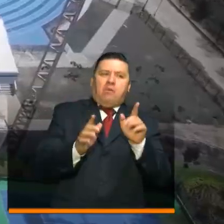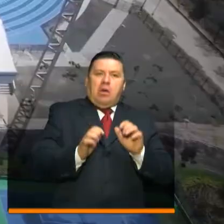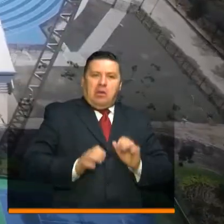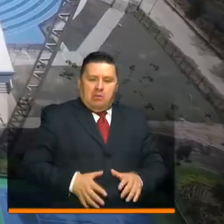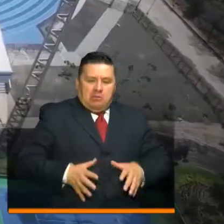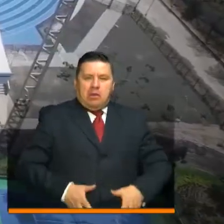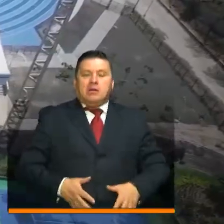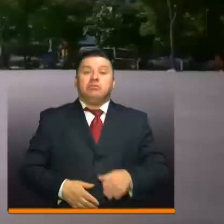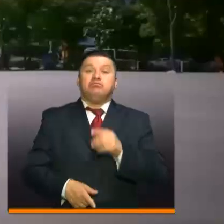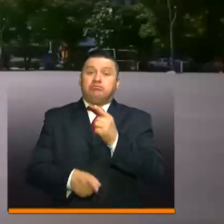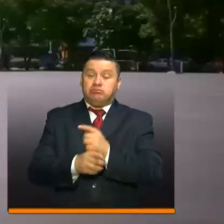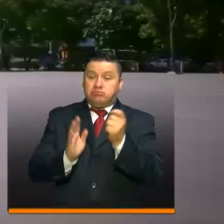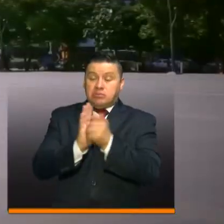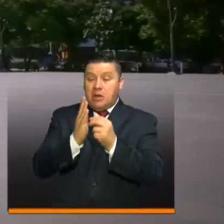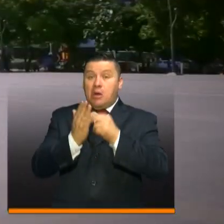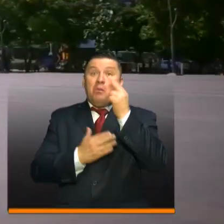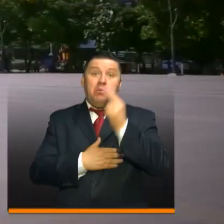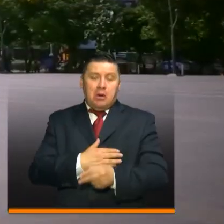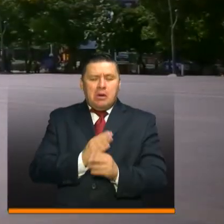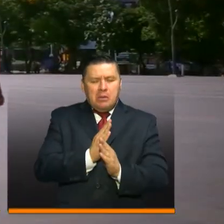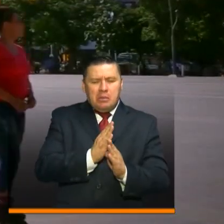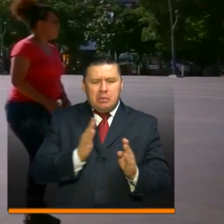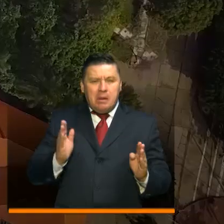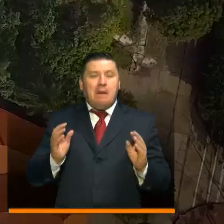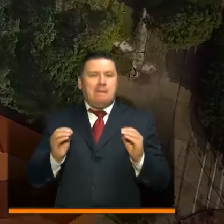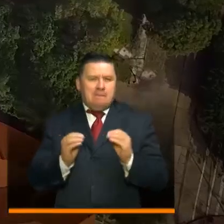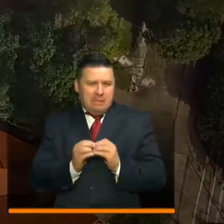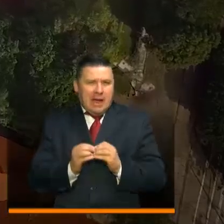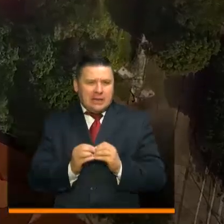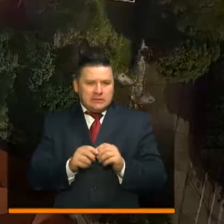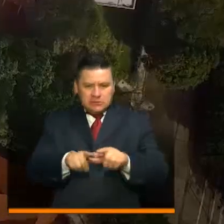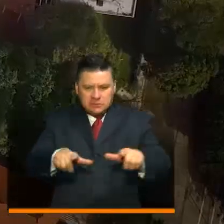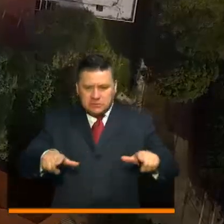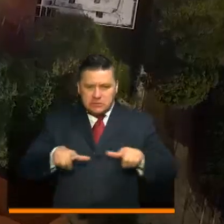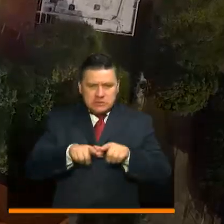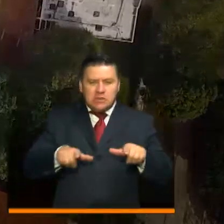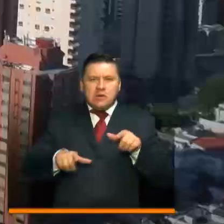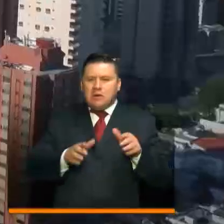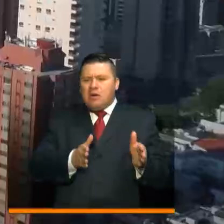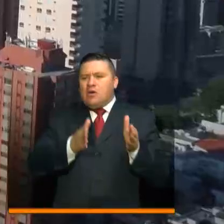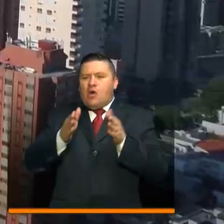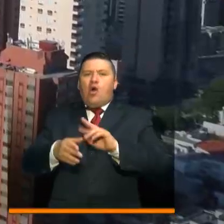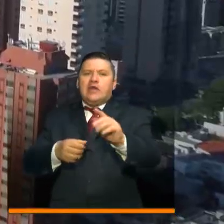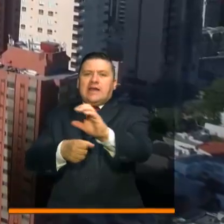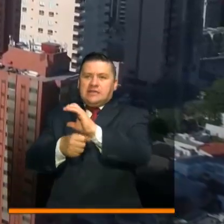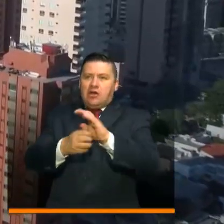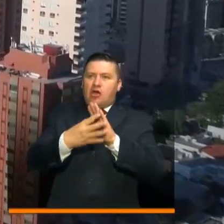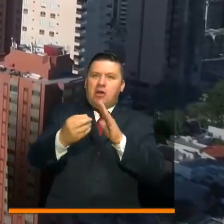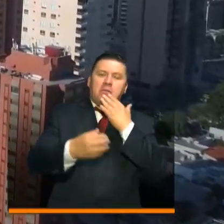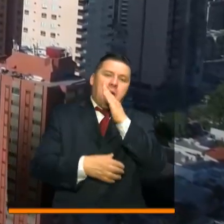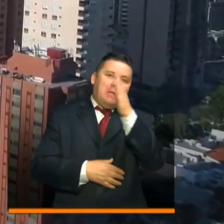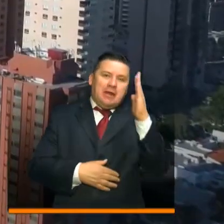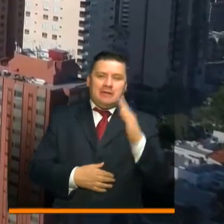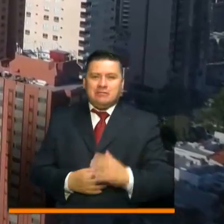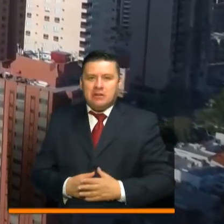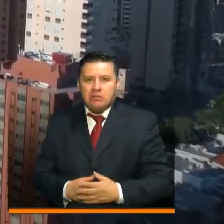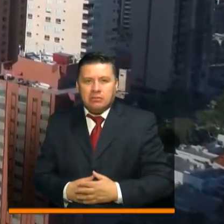Finalmente, precisó que este proyecto puede extenderse a instalaciones de convenciones y exposiciones de otras ciudades como Barranquilla.